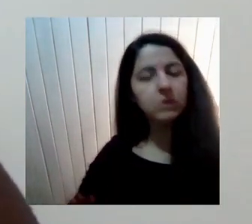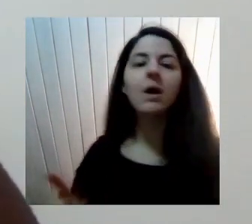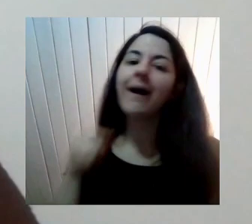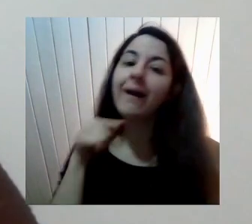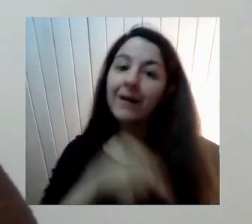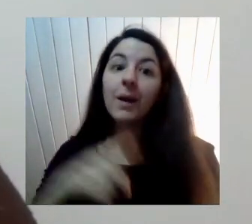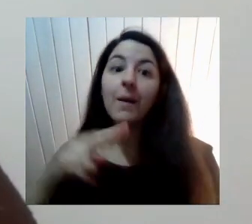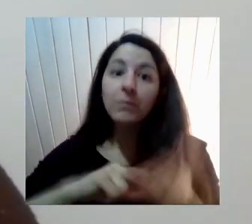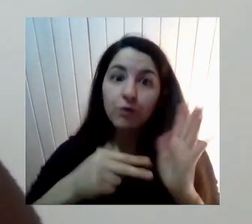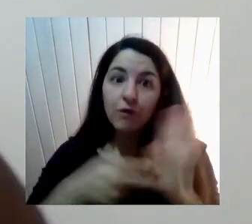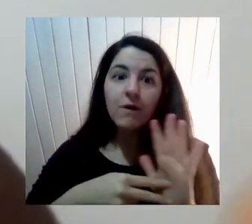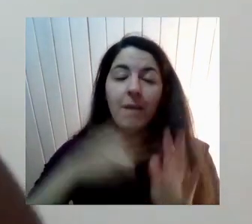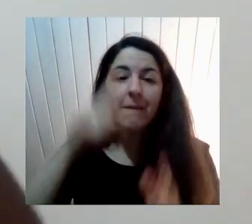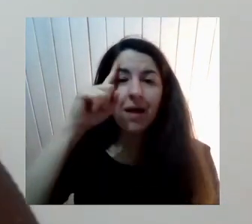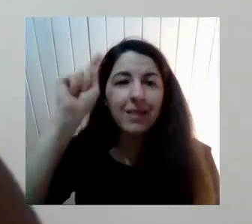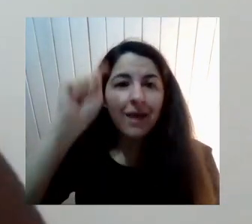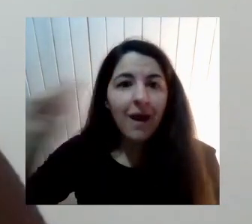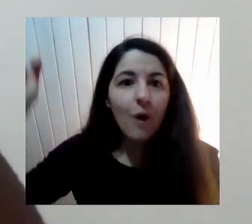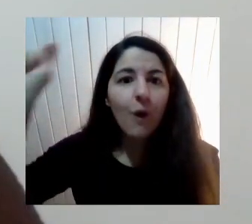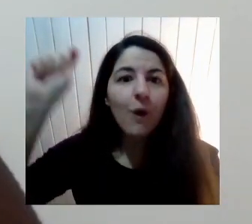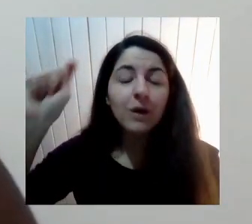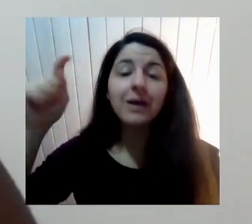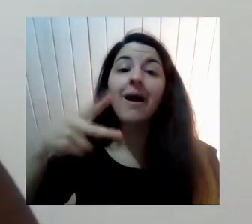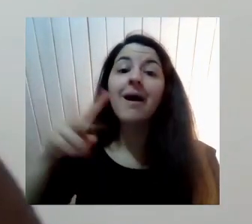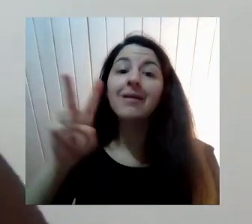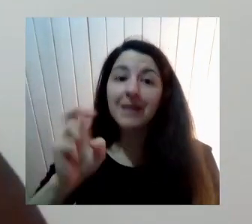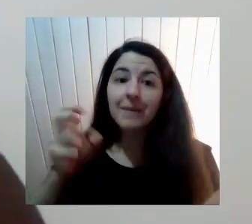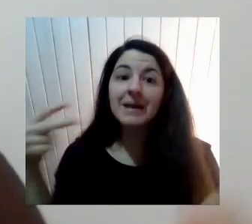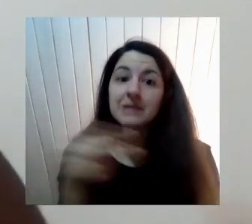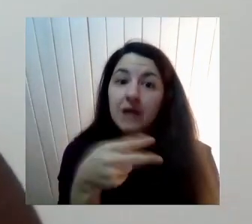Sexualidad Que Está Visada Por Los Adultos Y